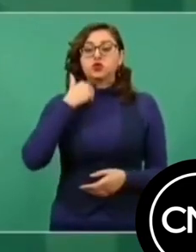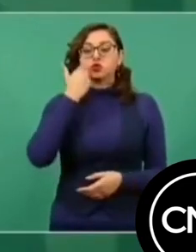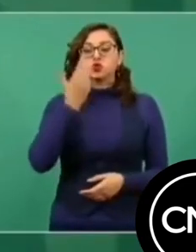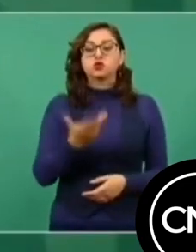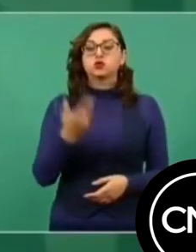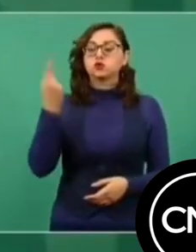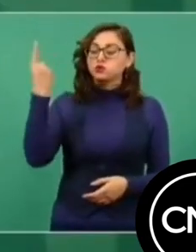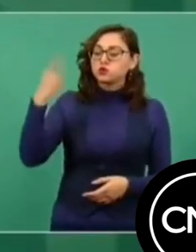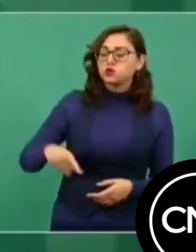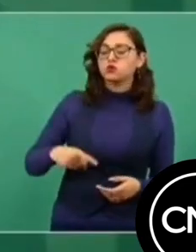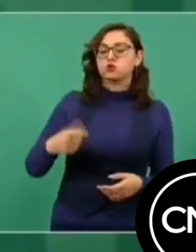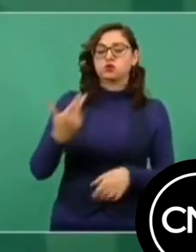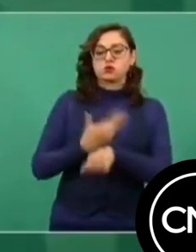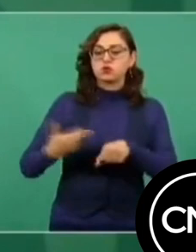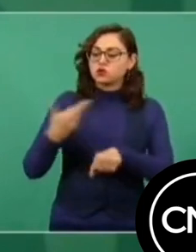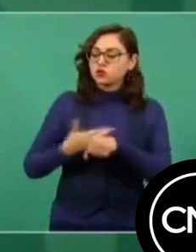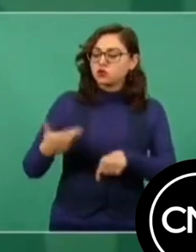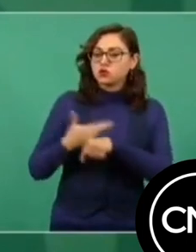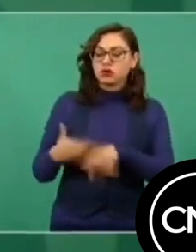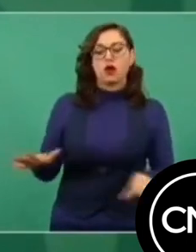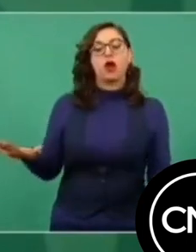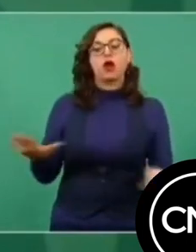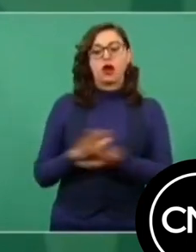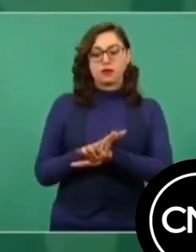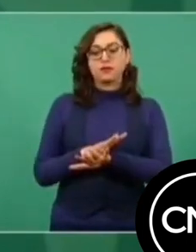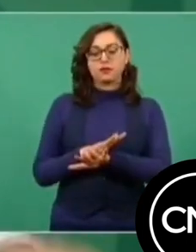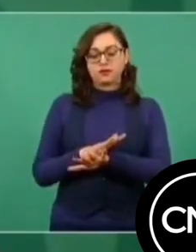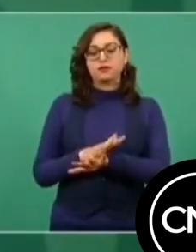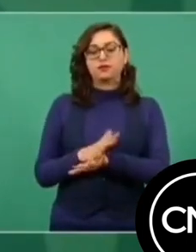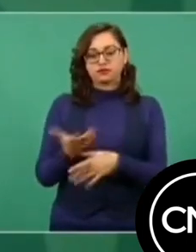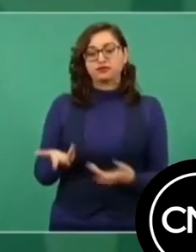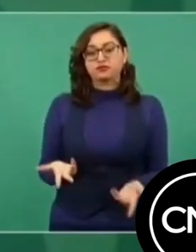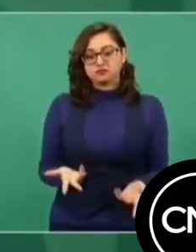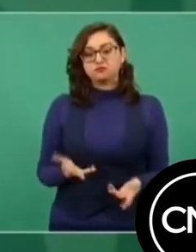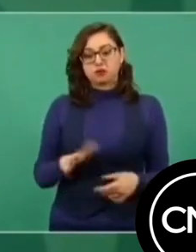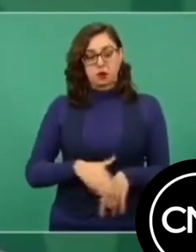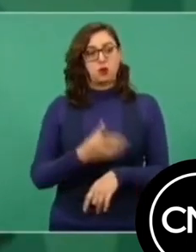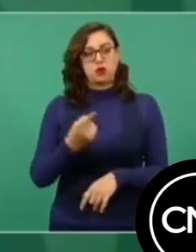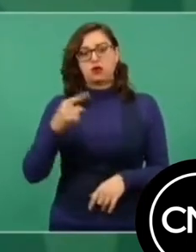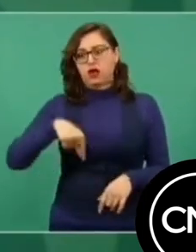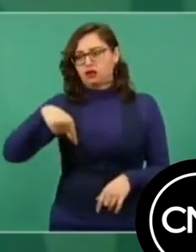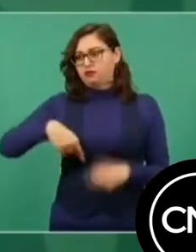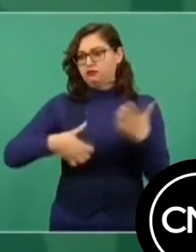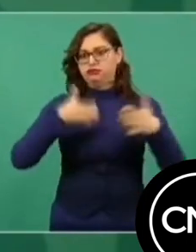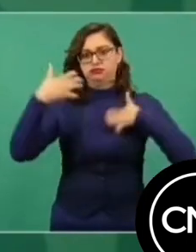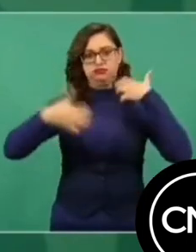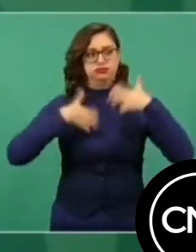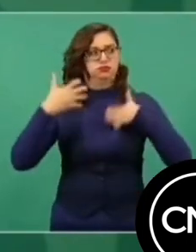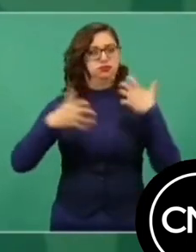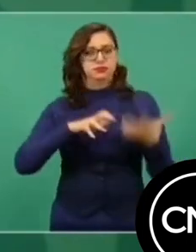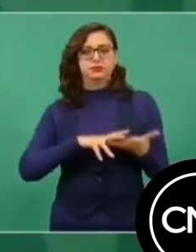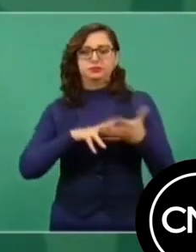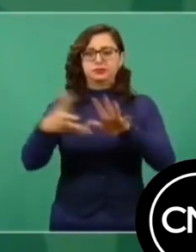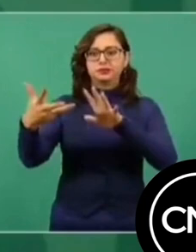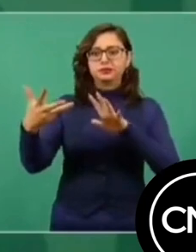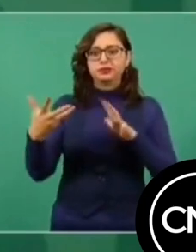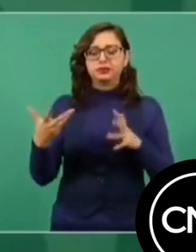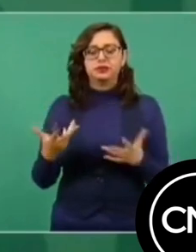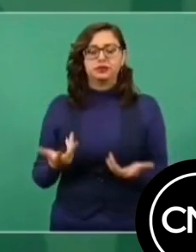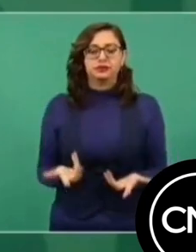modificar esas prácticas. ¿Por qué? Por lo que ya expliqué, porque genera violencia en nuestro país. Pensemos en todas las armas